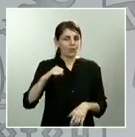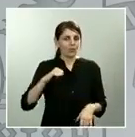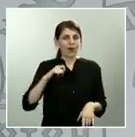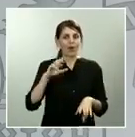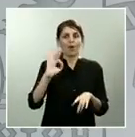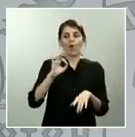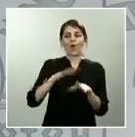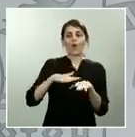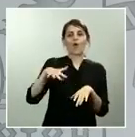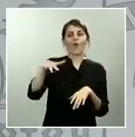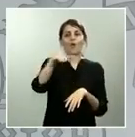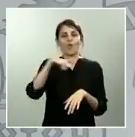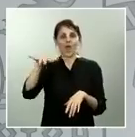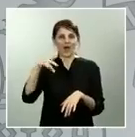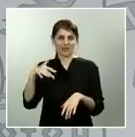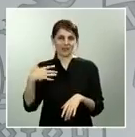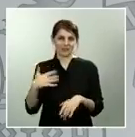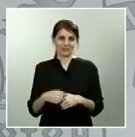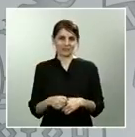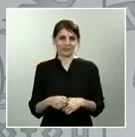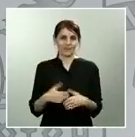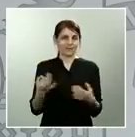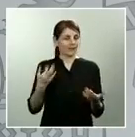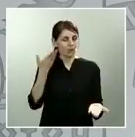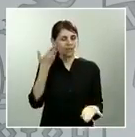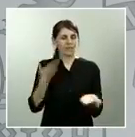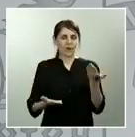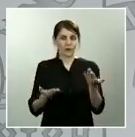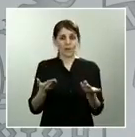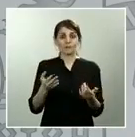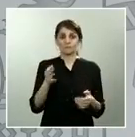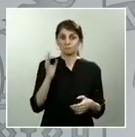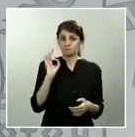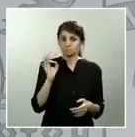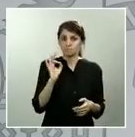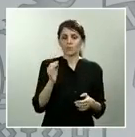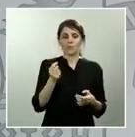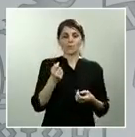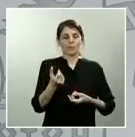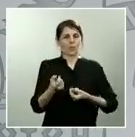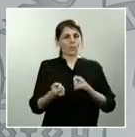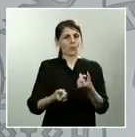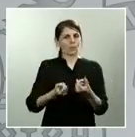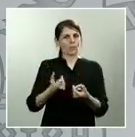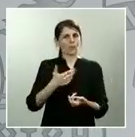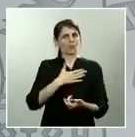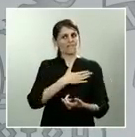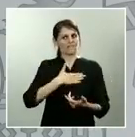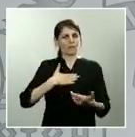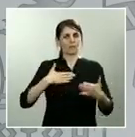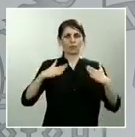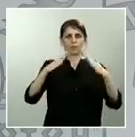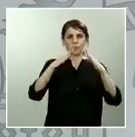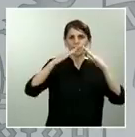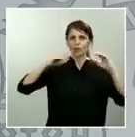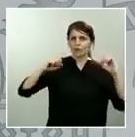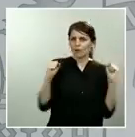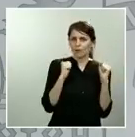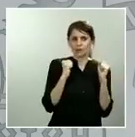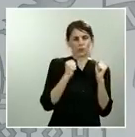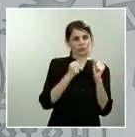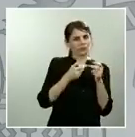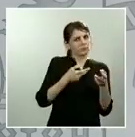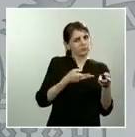confinamiento de ir recuperando esa nueva normalidad que tiene que ver con las actividades tiene que ver con los grupos de población